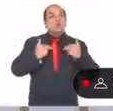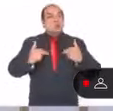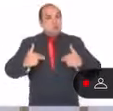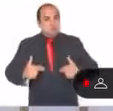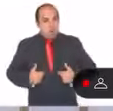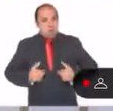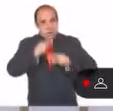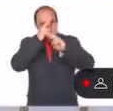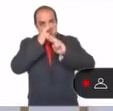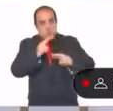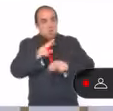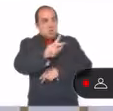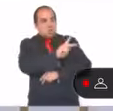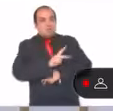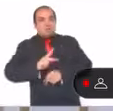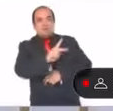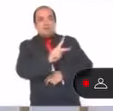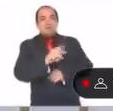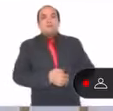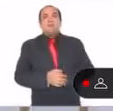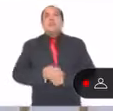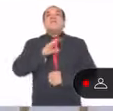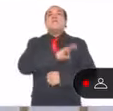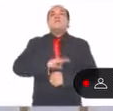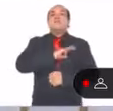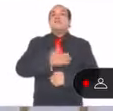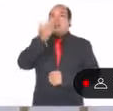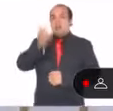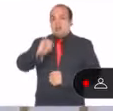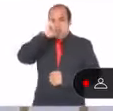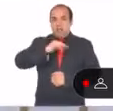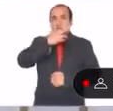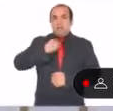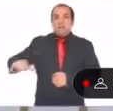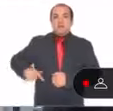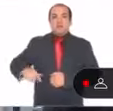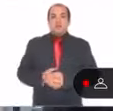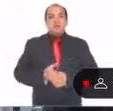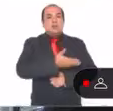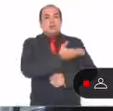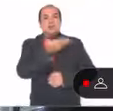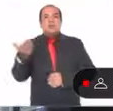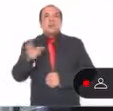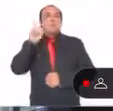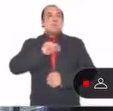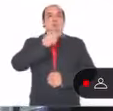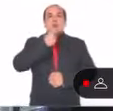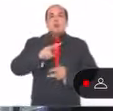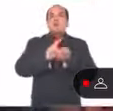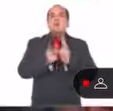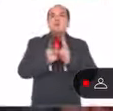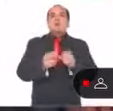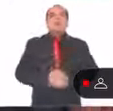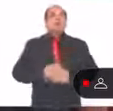para toda la población. Enhorabuena al jefe de gobierno y a todos los vecinos, pues ya